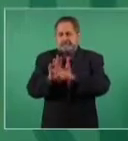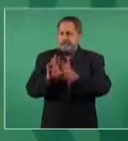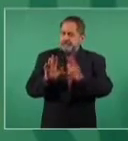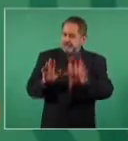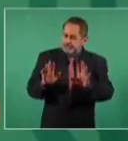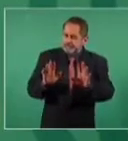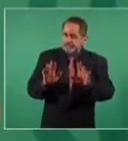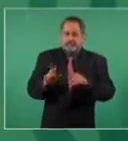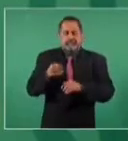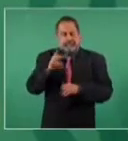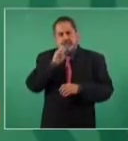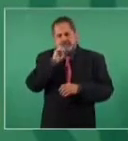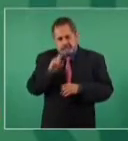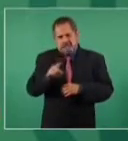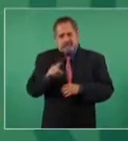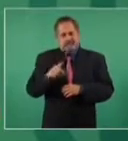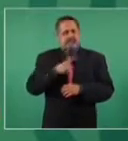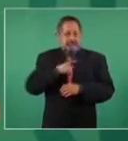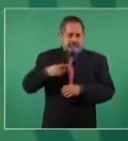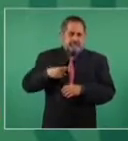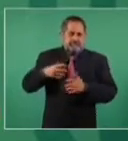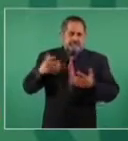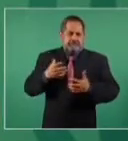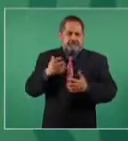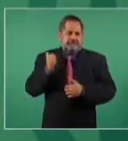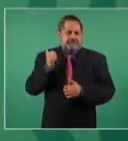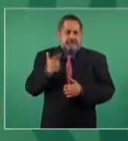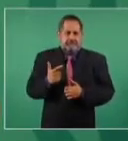sí también tenemos que